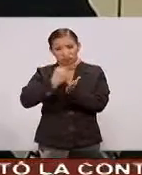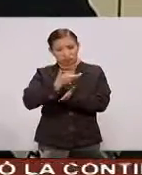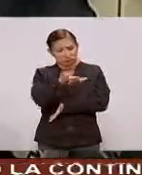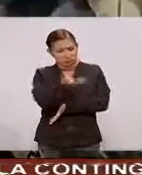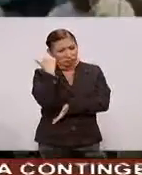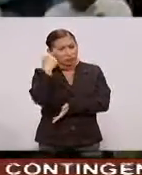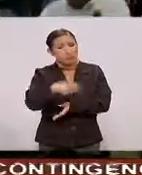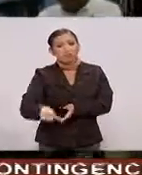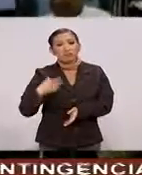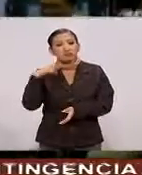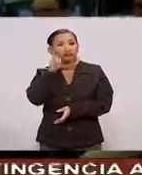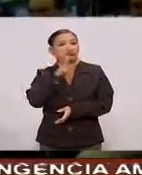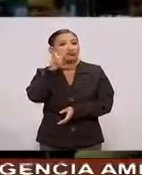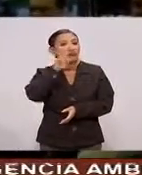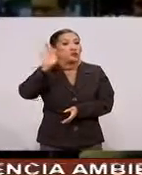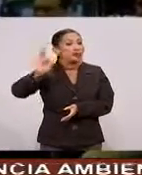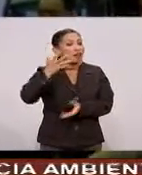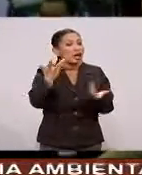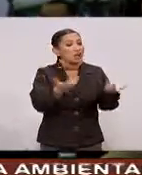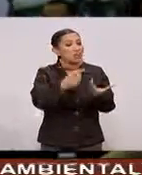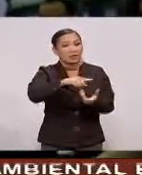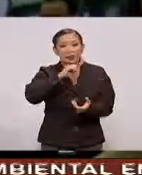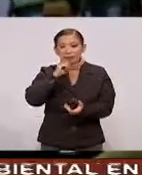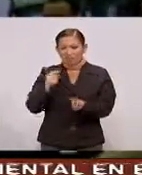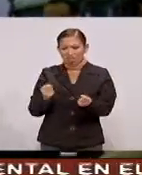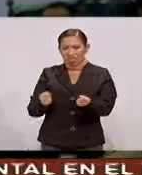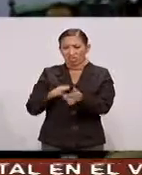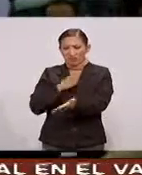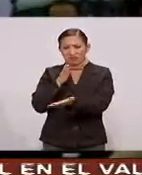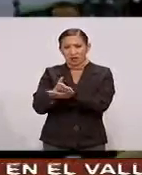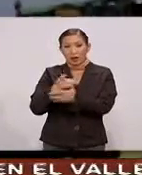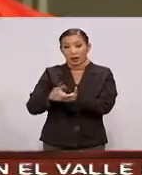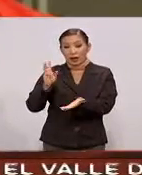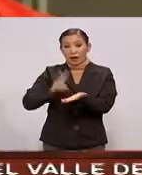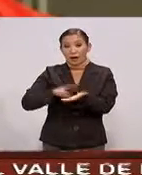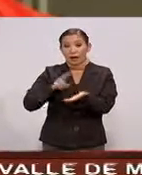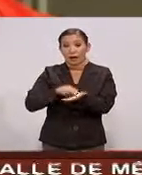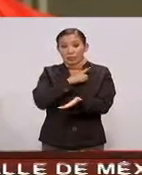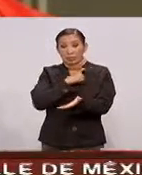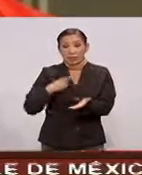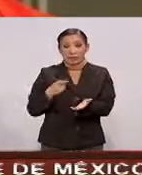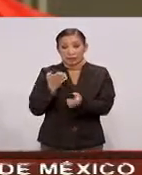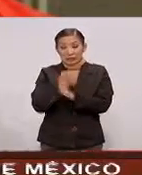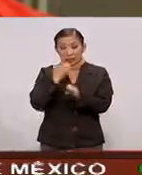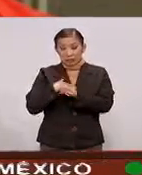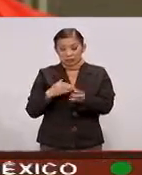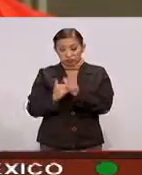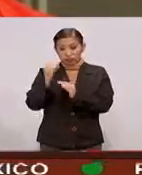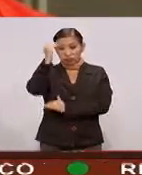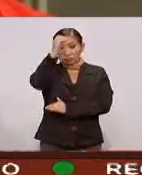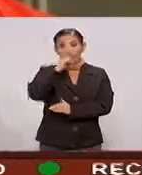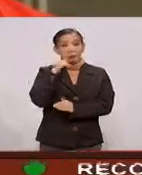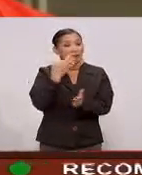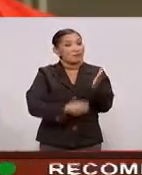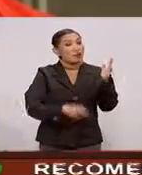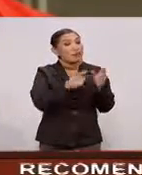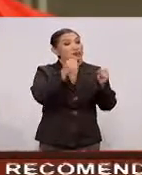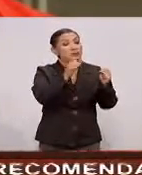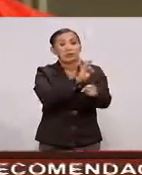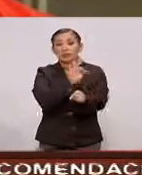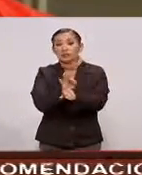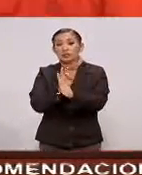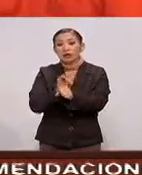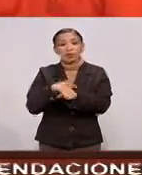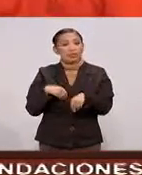Por la Auditoría Superior De la Federación Así como violaciones Por el incremento De la deuda pública estatal También se le reclama La falta de garantías De